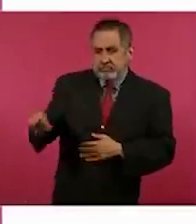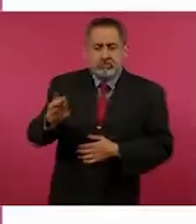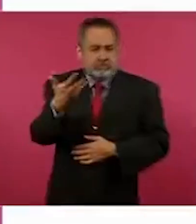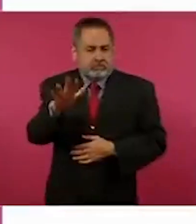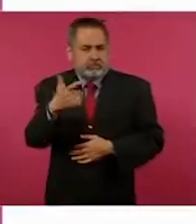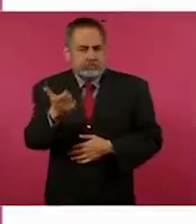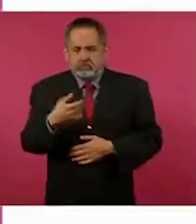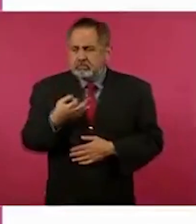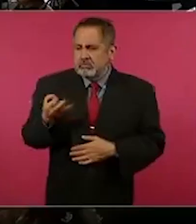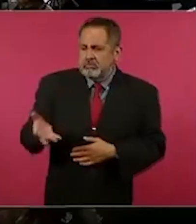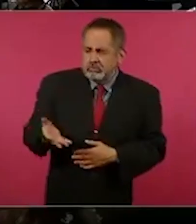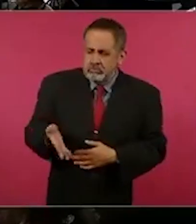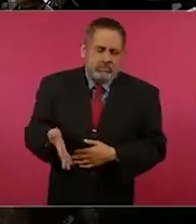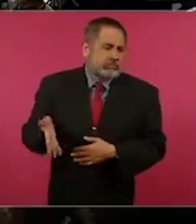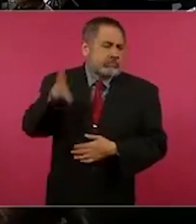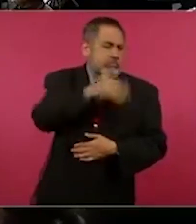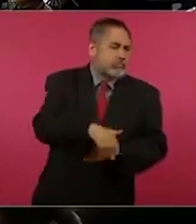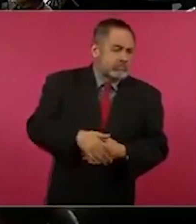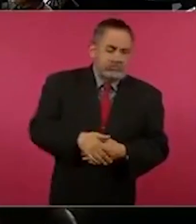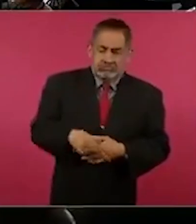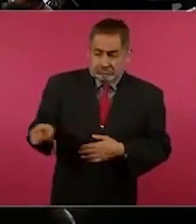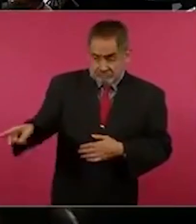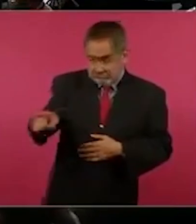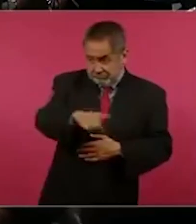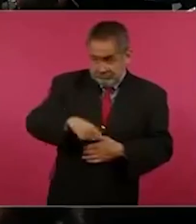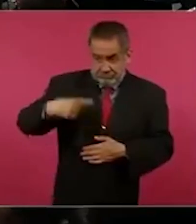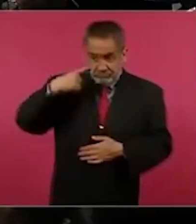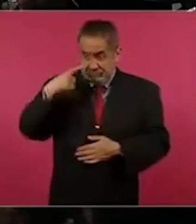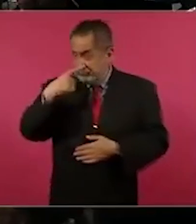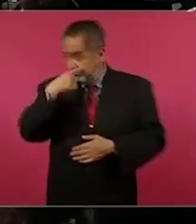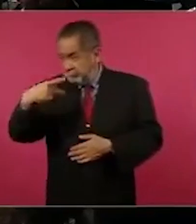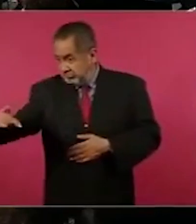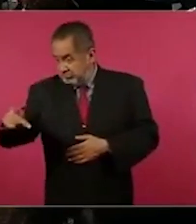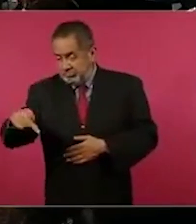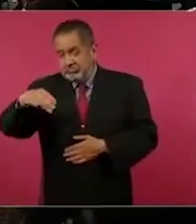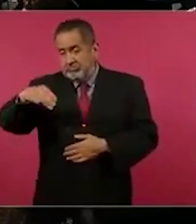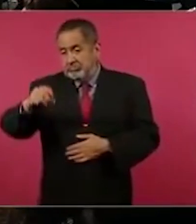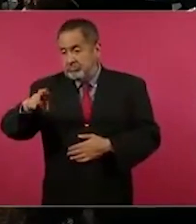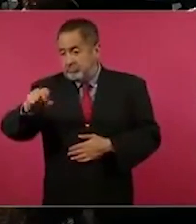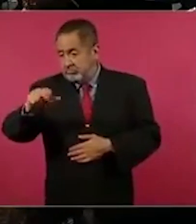Ellos votaron por Morena, que les ayude Morena.